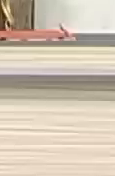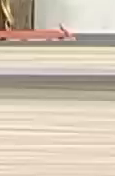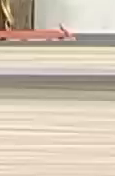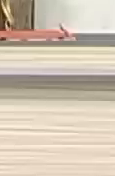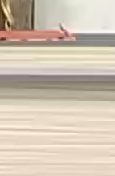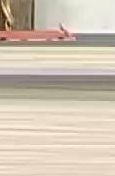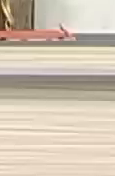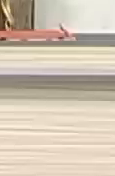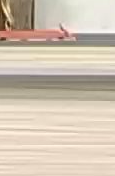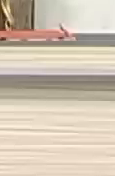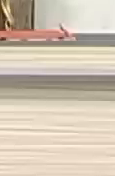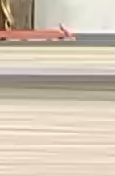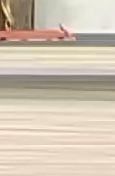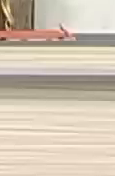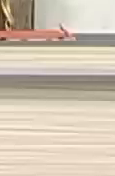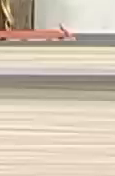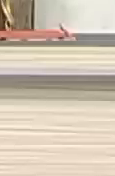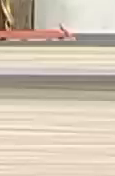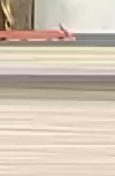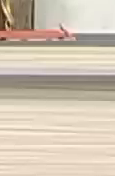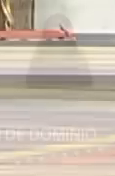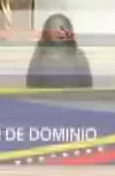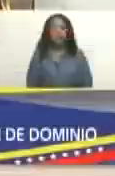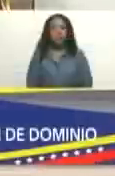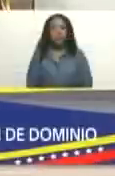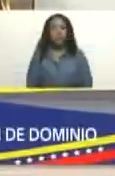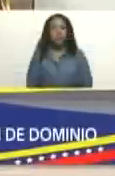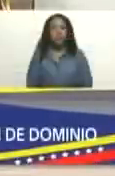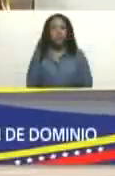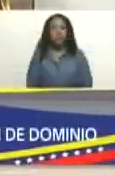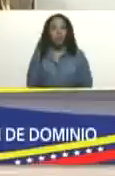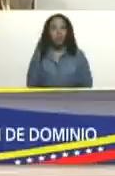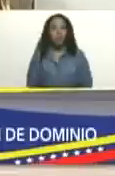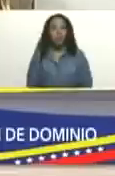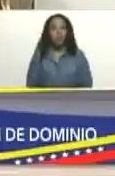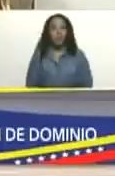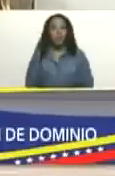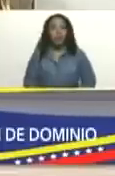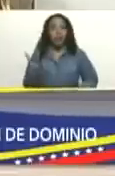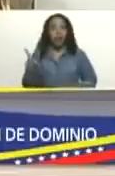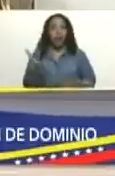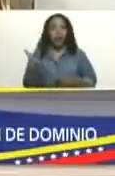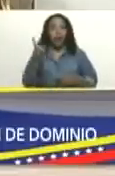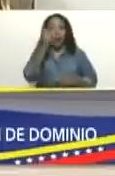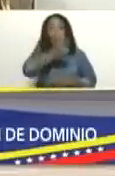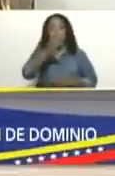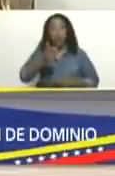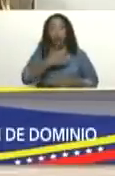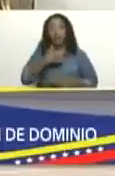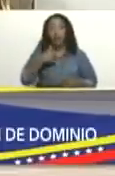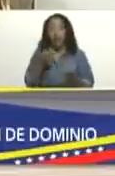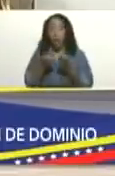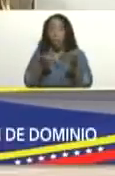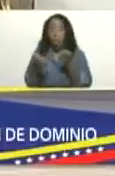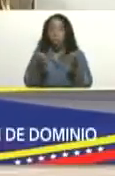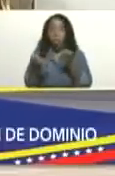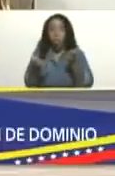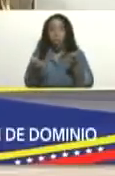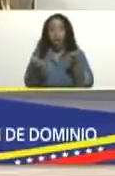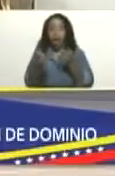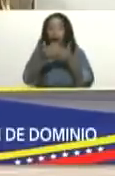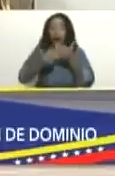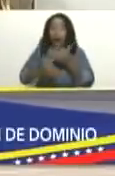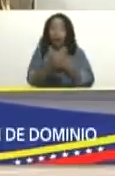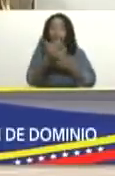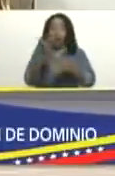nosotros tenemos que salir al paso a los manipuladores, a las manipuladoras, salirles al paso a